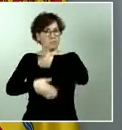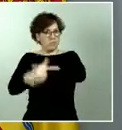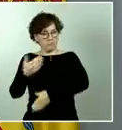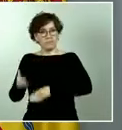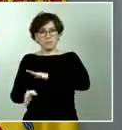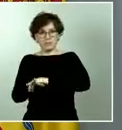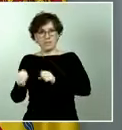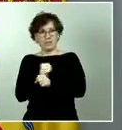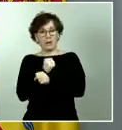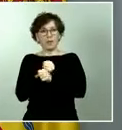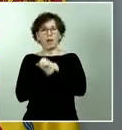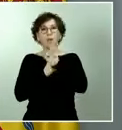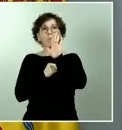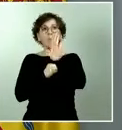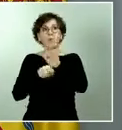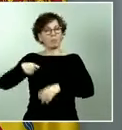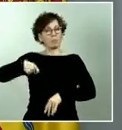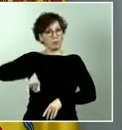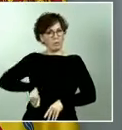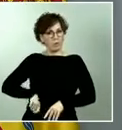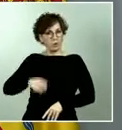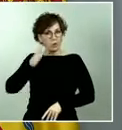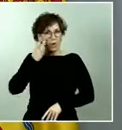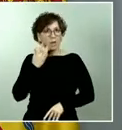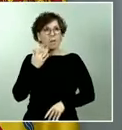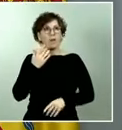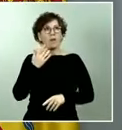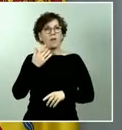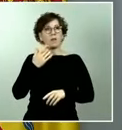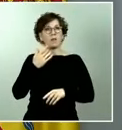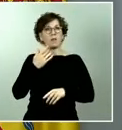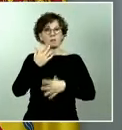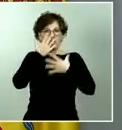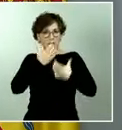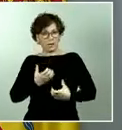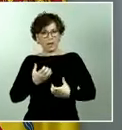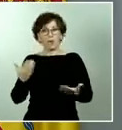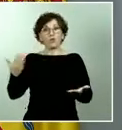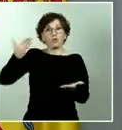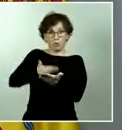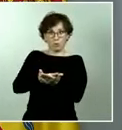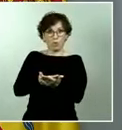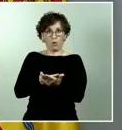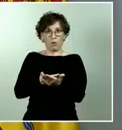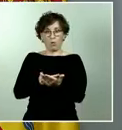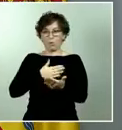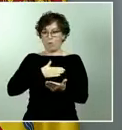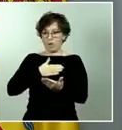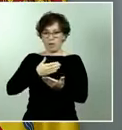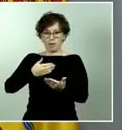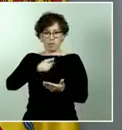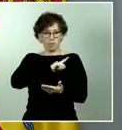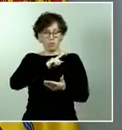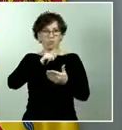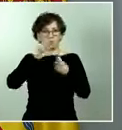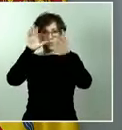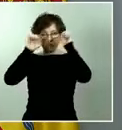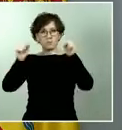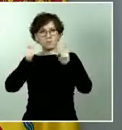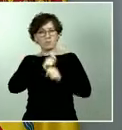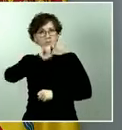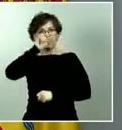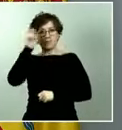coadyuvación de las fuerzas y cuerpos de seguridad, del ejército, de los servidores públicos, de los funcionarios públicos y de todos nosotros,